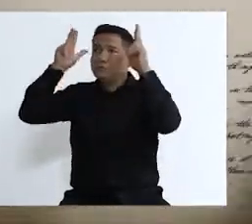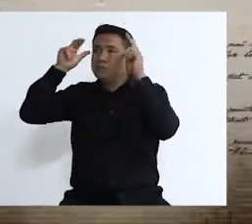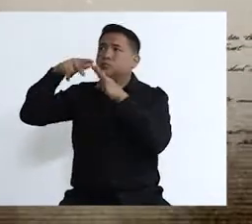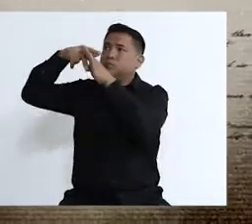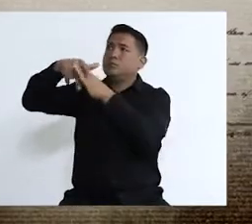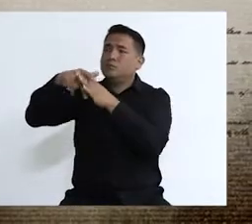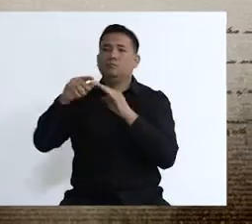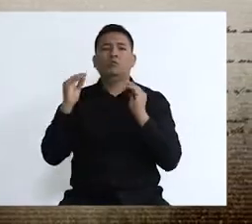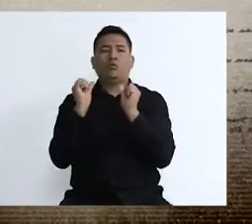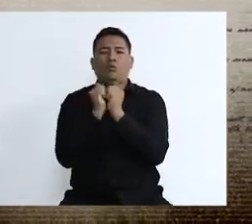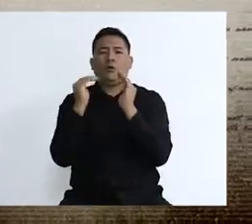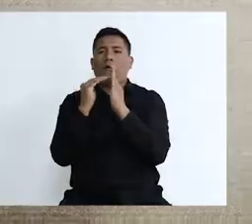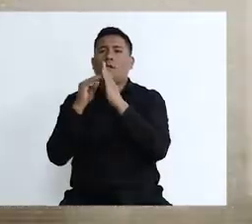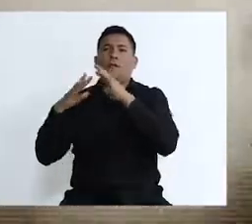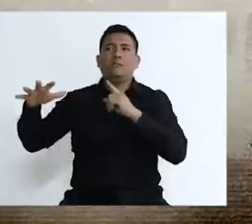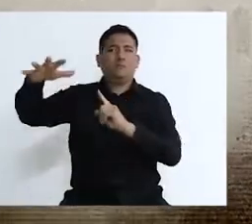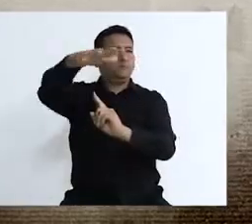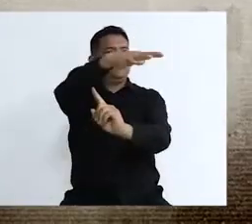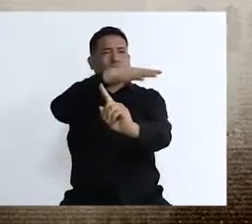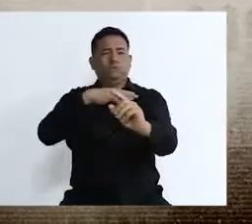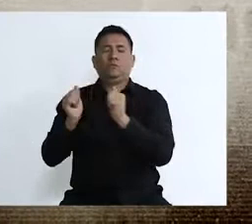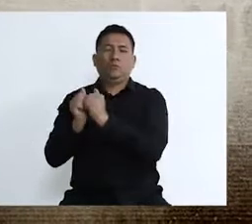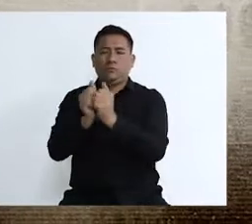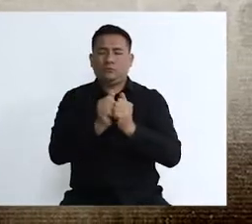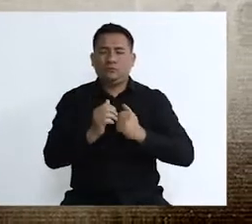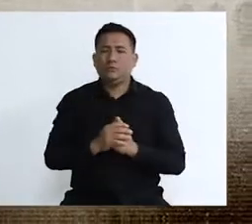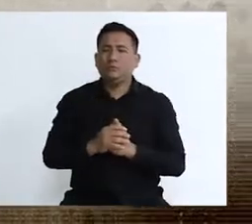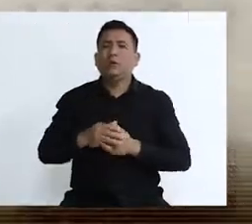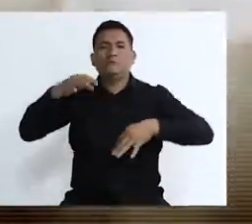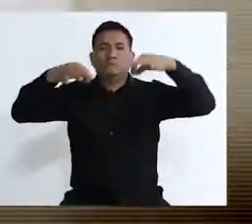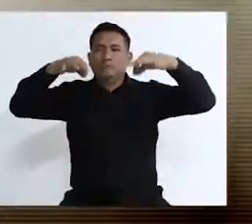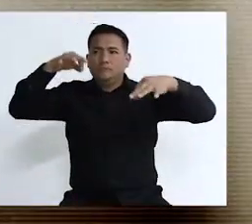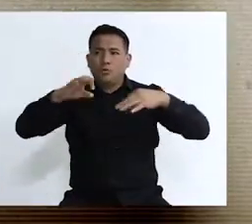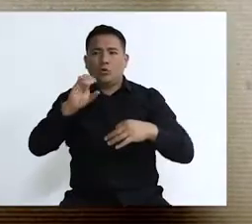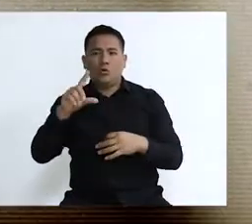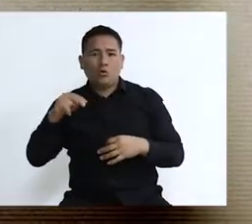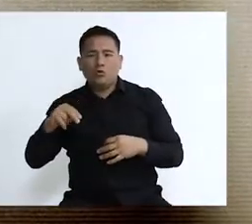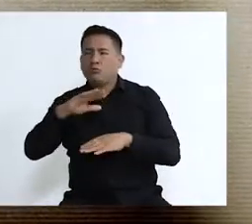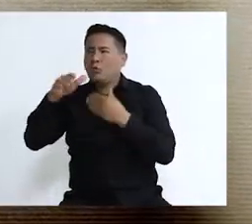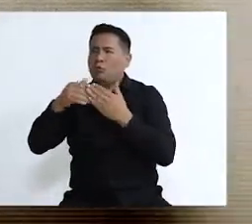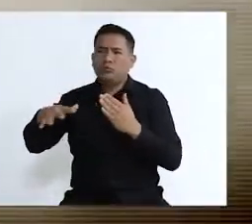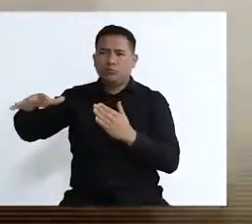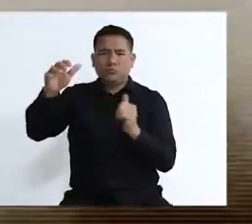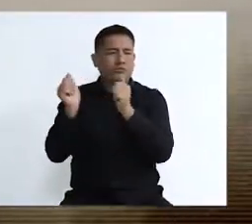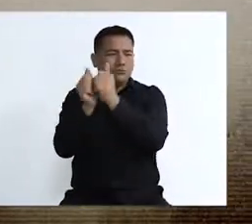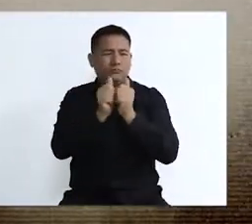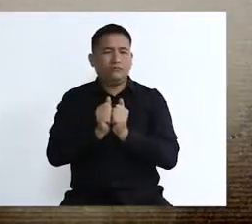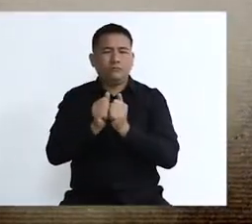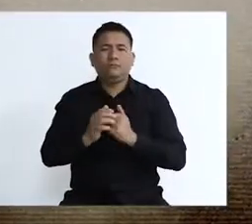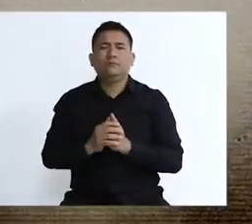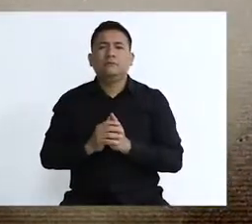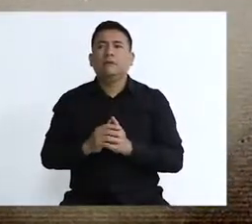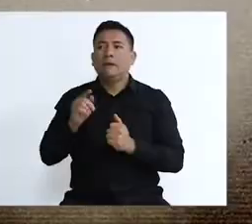edificios construidos a su alrededor, como el Hotel Bolívar, el Teatro Colón y el Edificio Giacoletti. En su construcción y